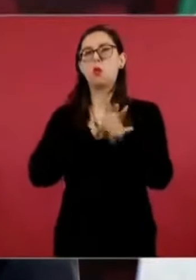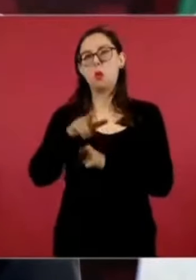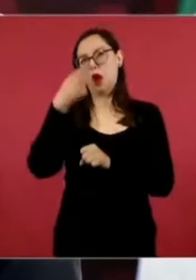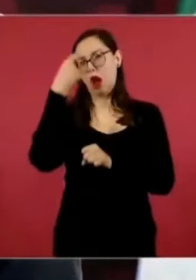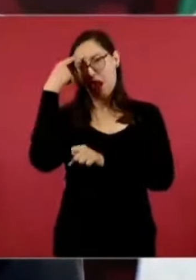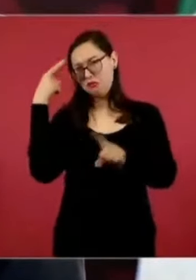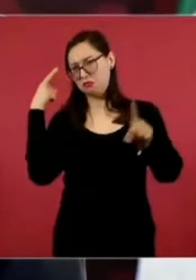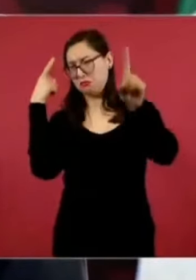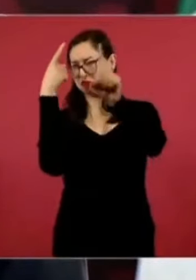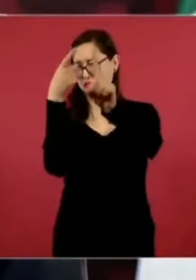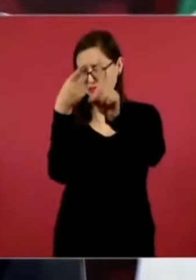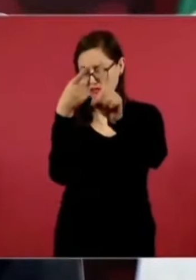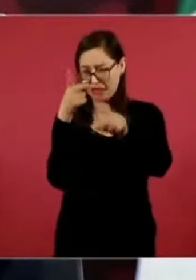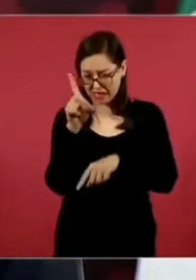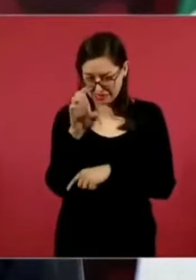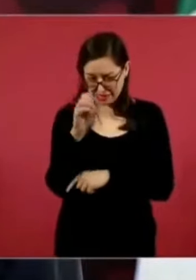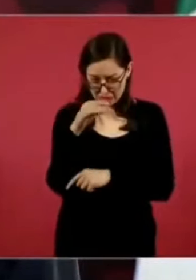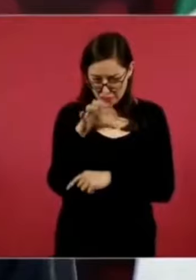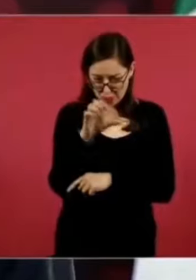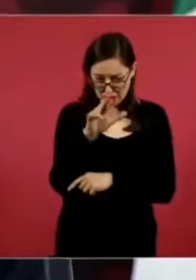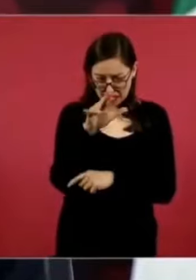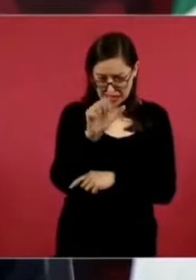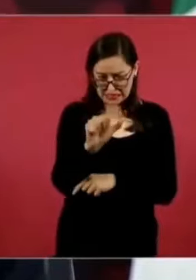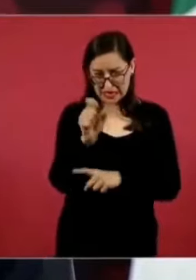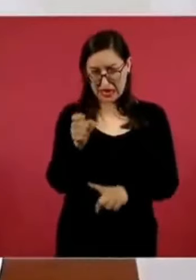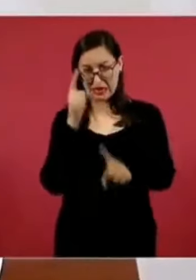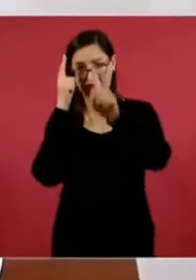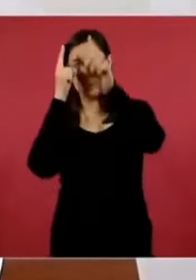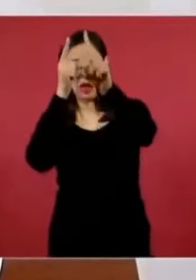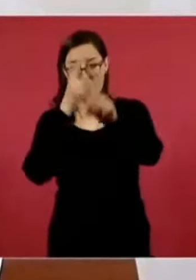o vocación de justicia?